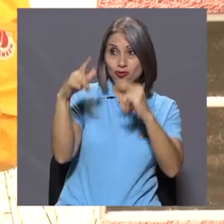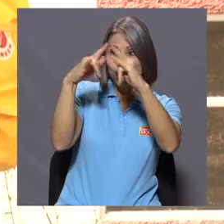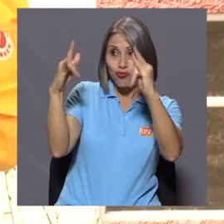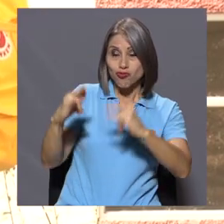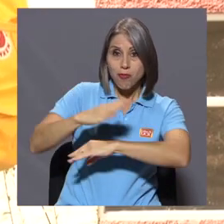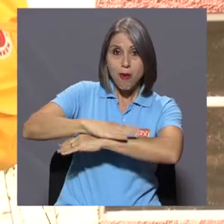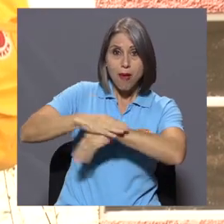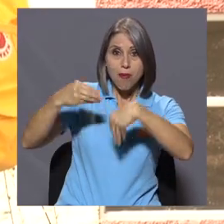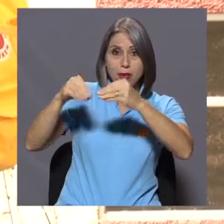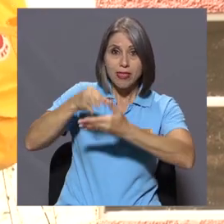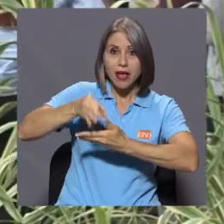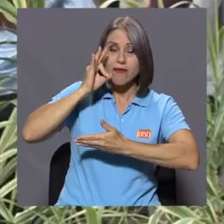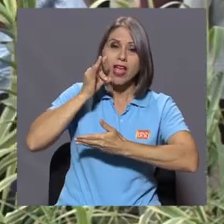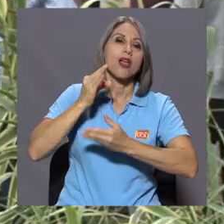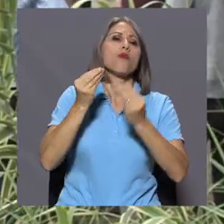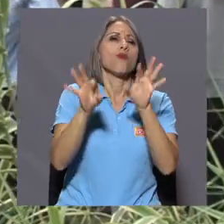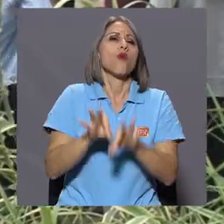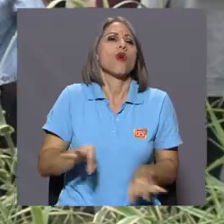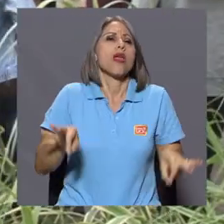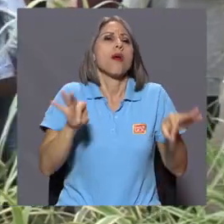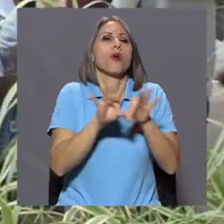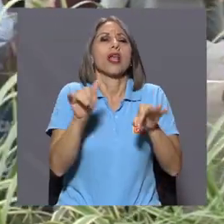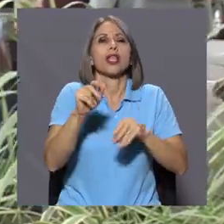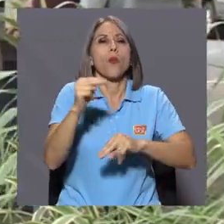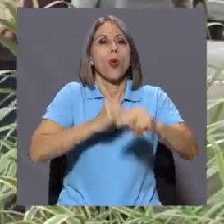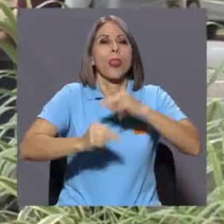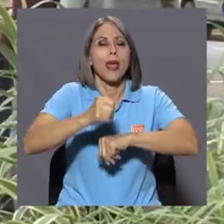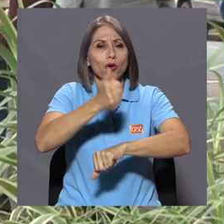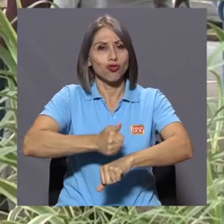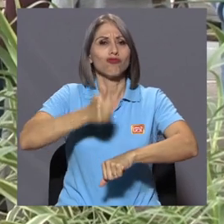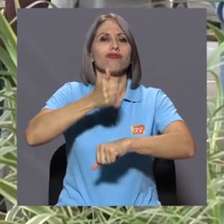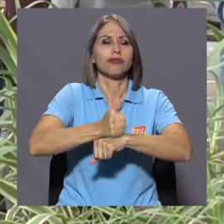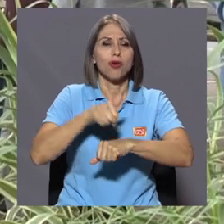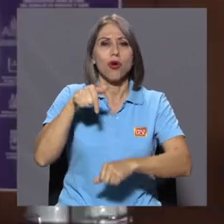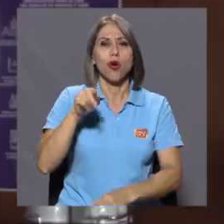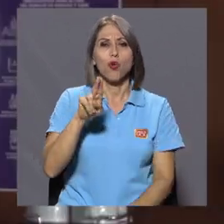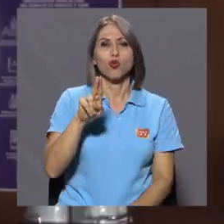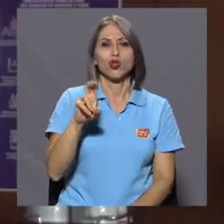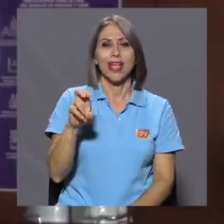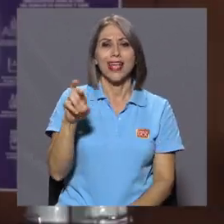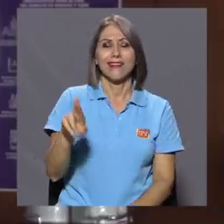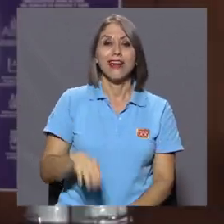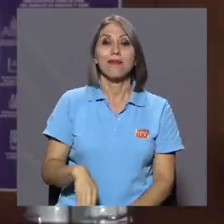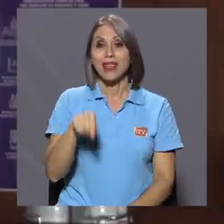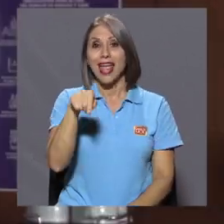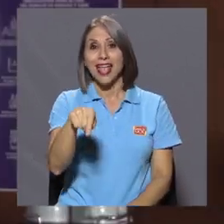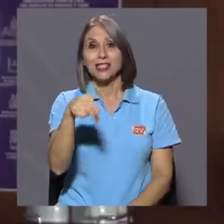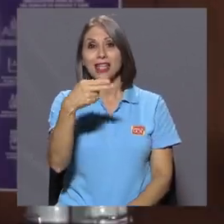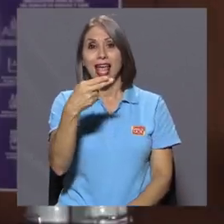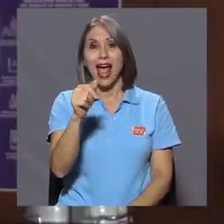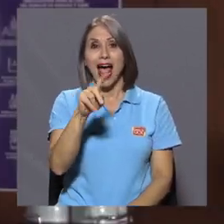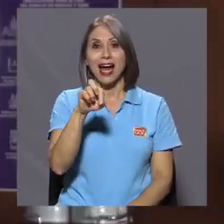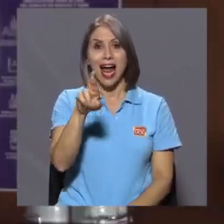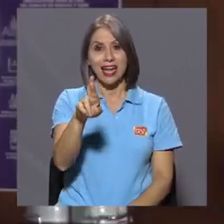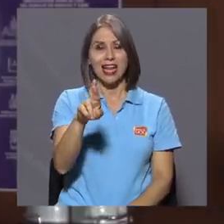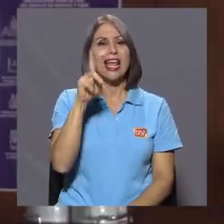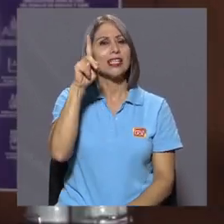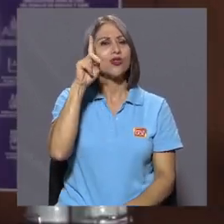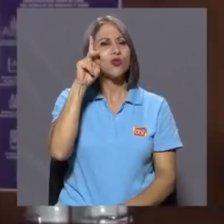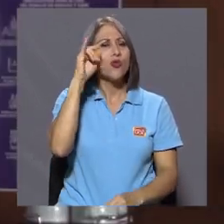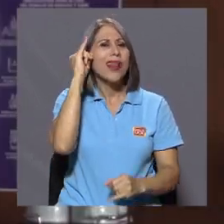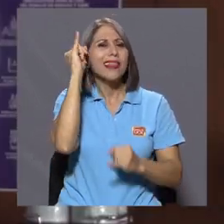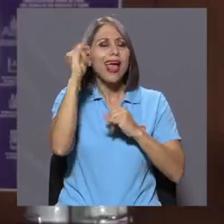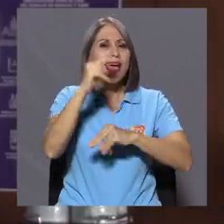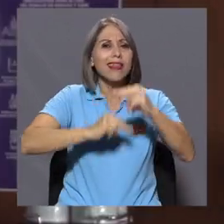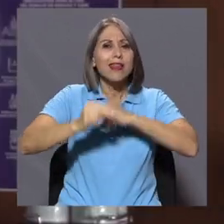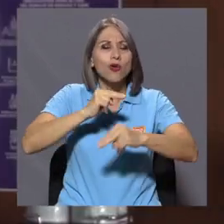un papel fundamental como proyecto de emprendimiento en la UCR. Los hangares son un emprendimiento institucional, no solamente de la